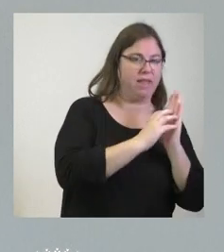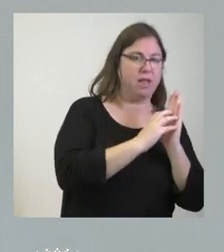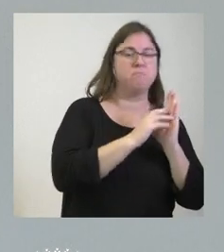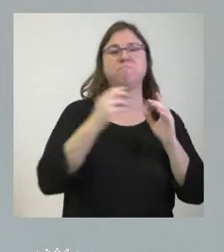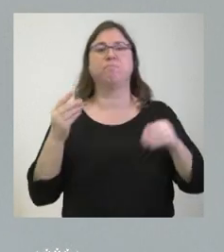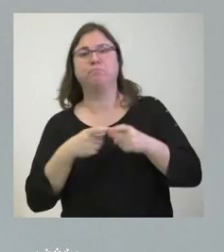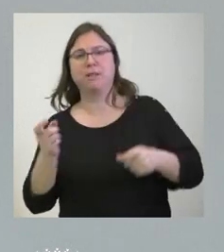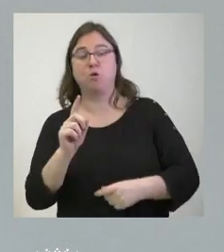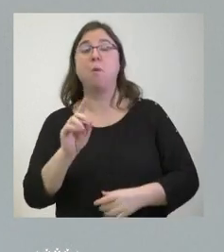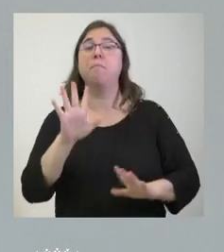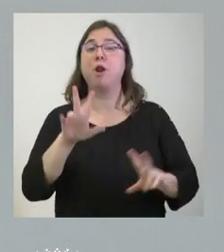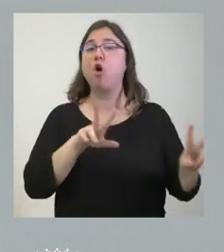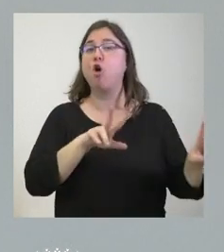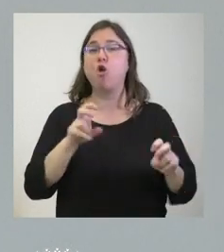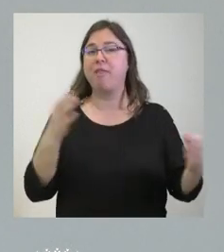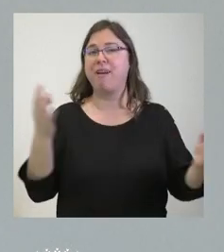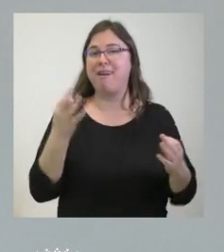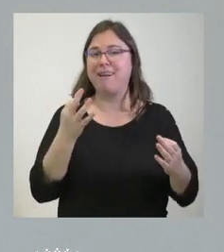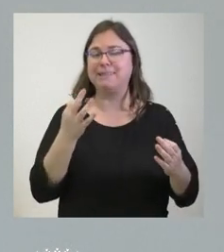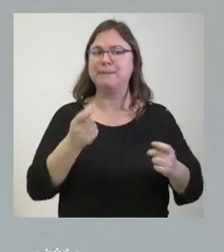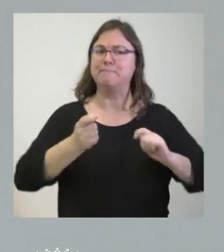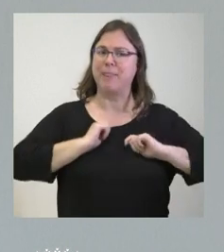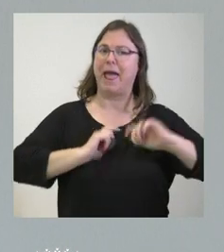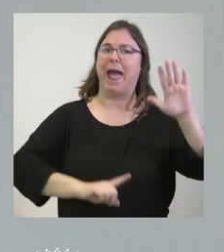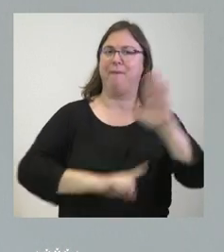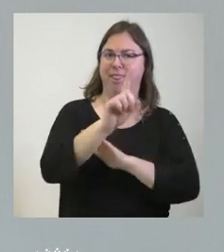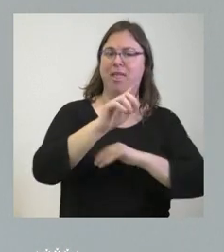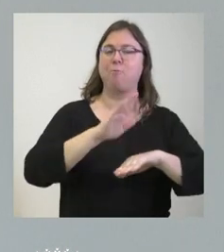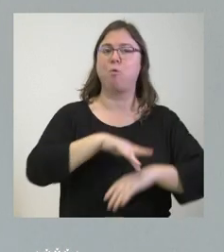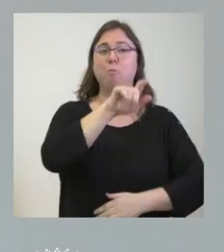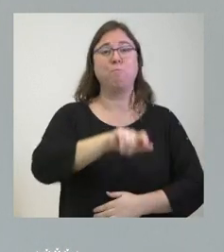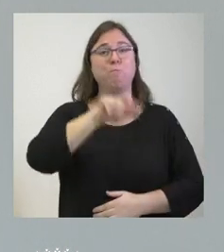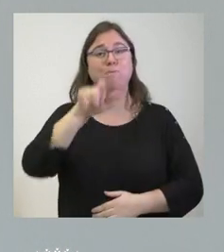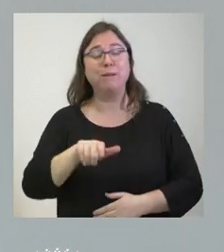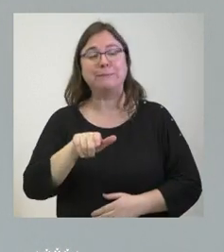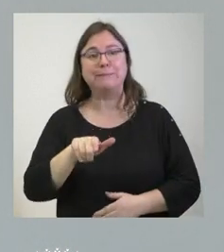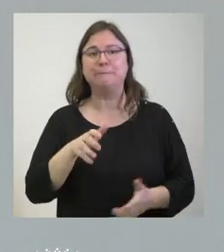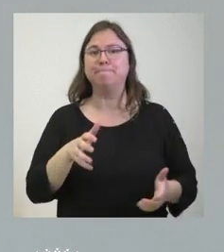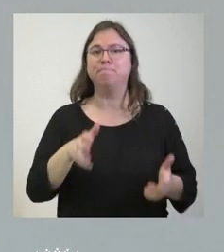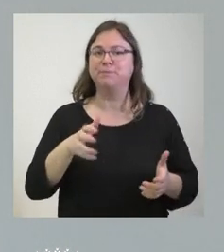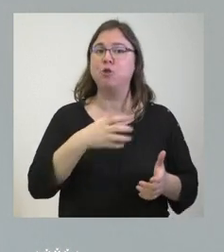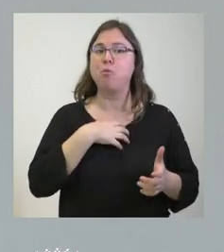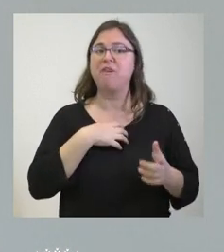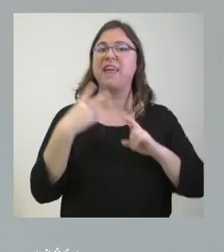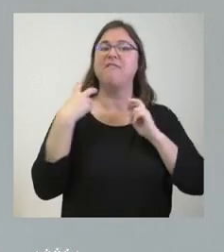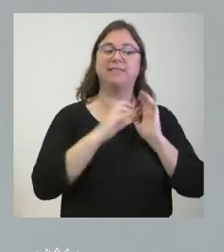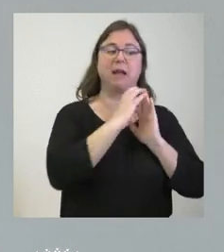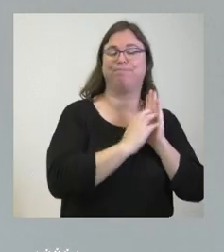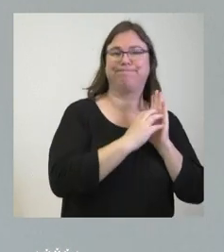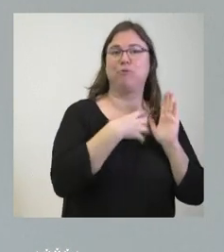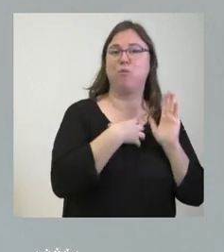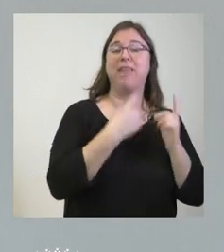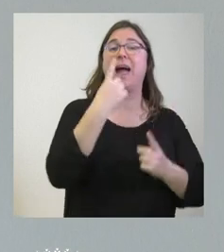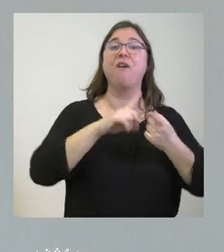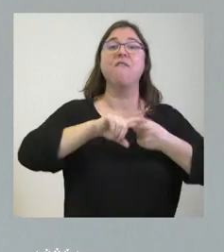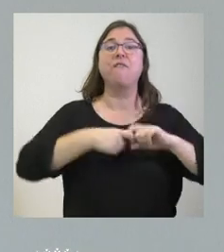es que nos permite importantes avances porque es verdad que hay personas que no se pueden beneficiar de las deducciones fiscales porque algunas de